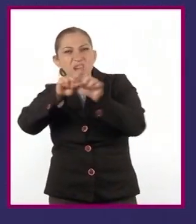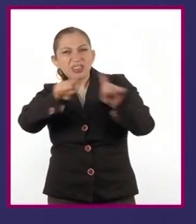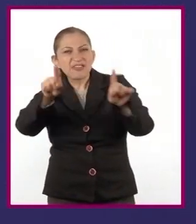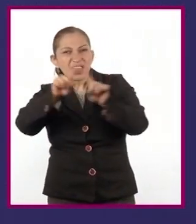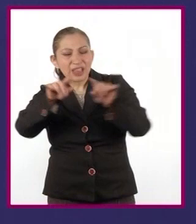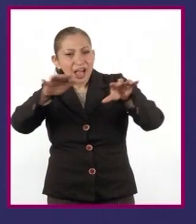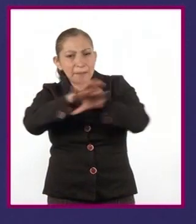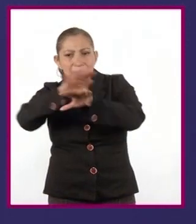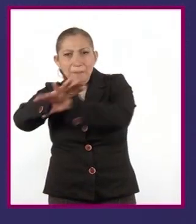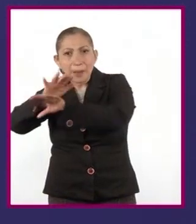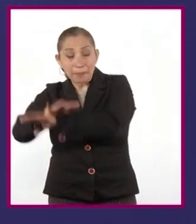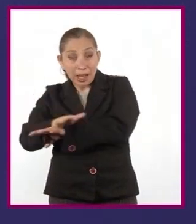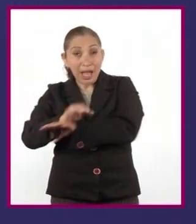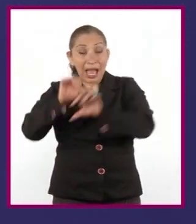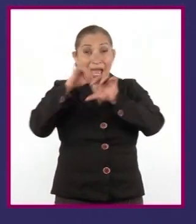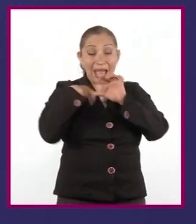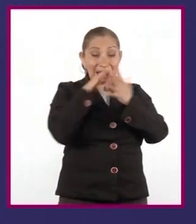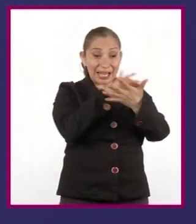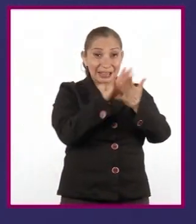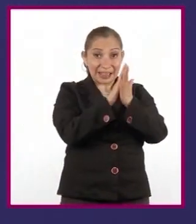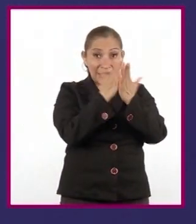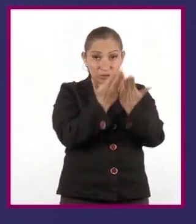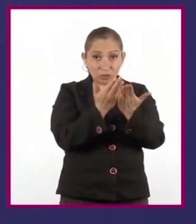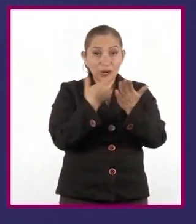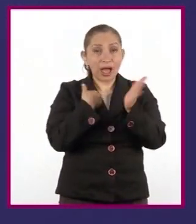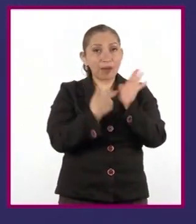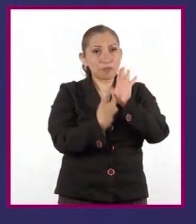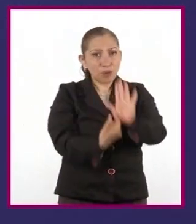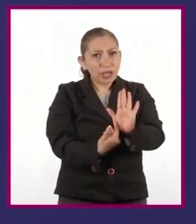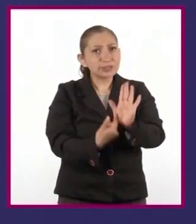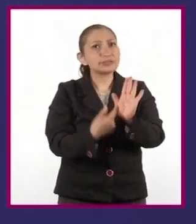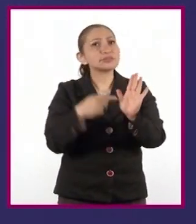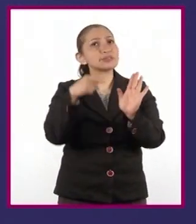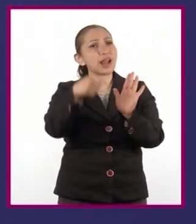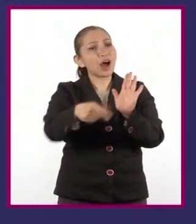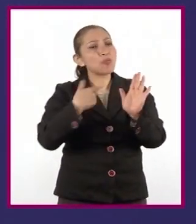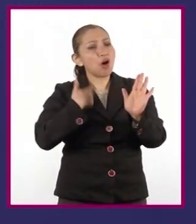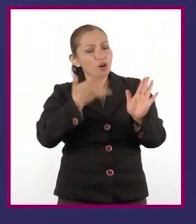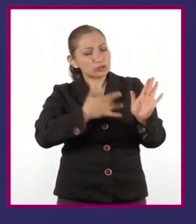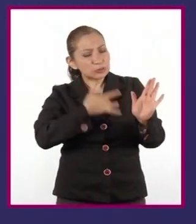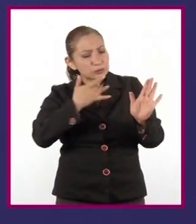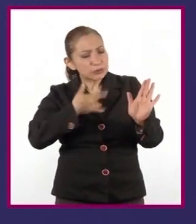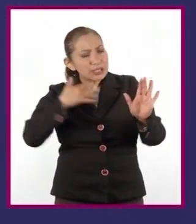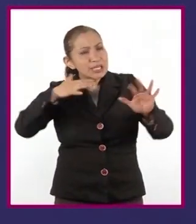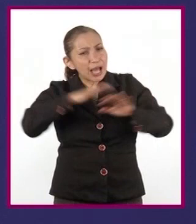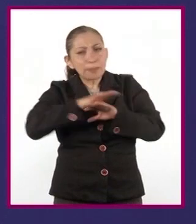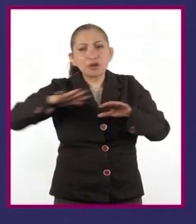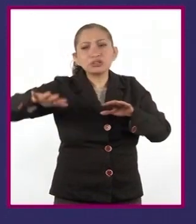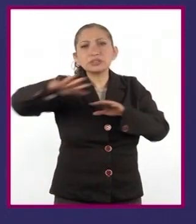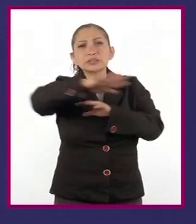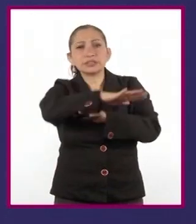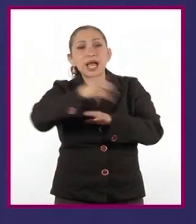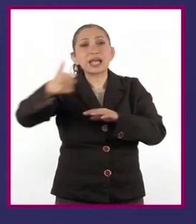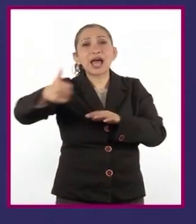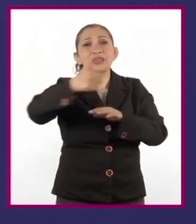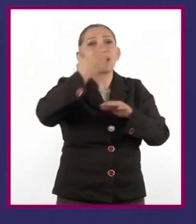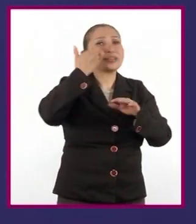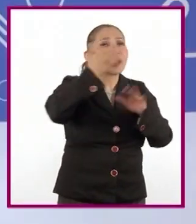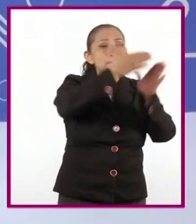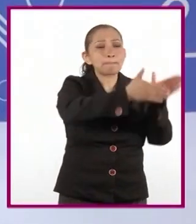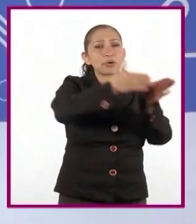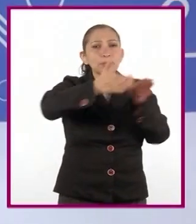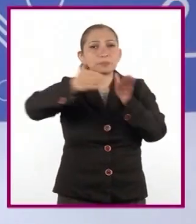como todo el arte, refleja los intereses, conflictos y transformaciones que caracterizan a cada época.